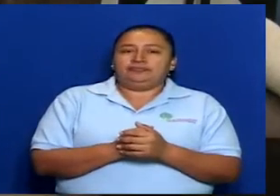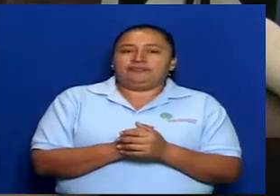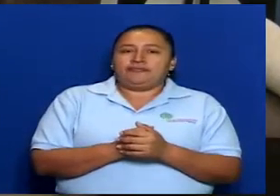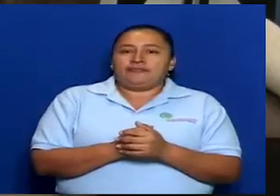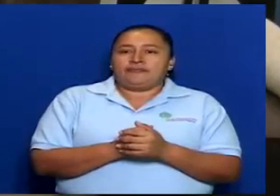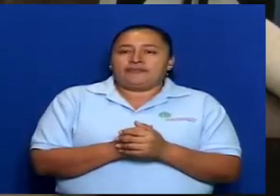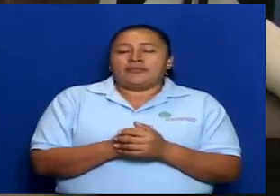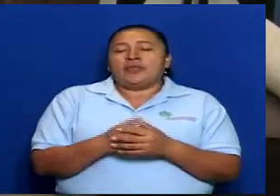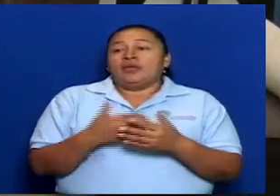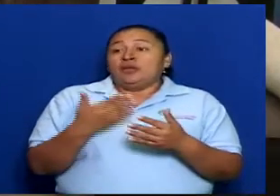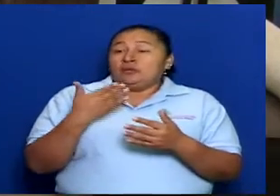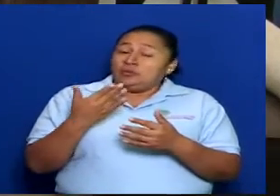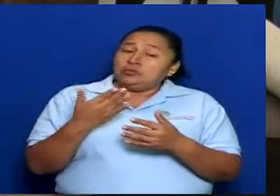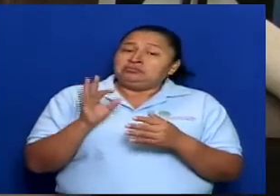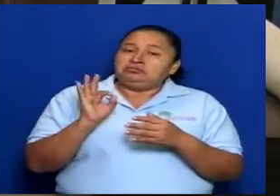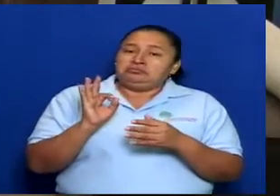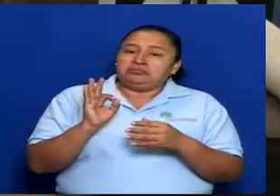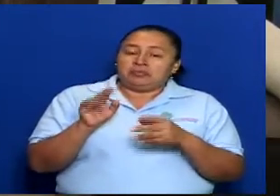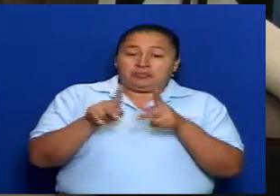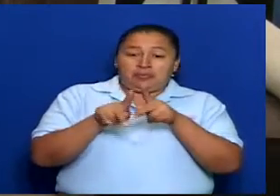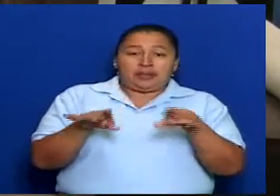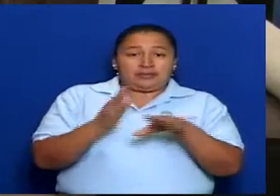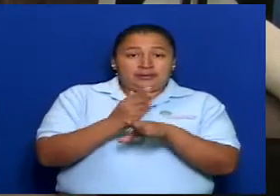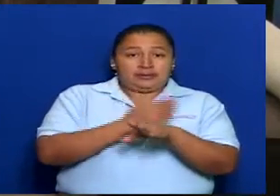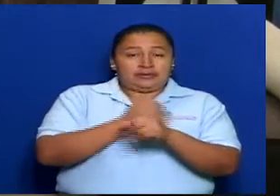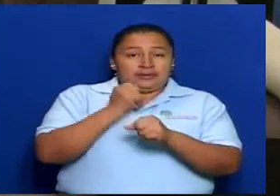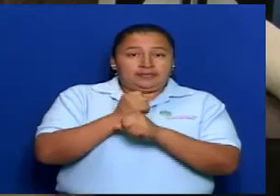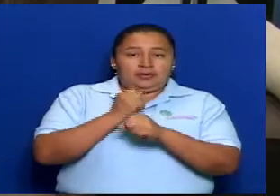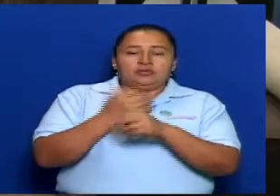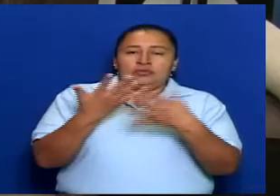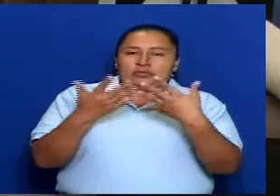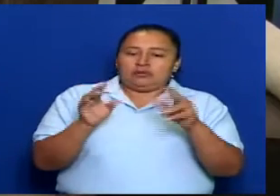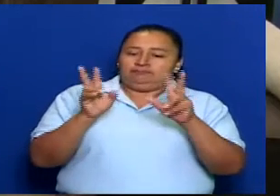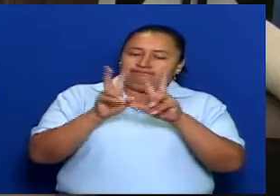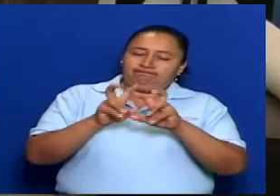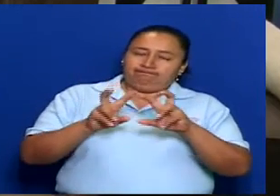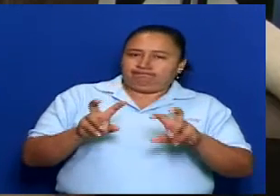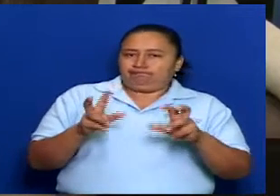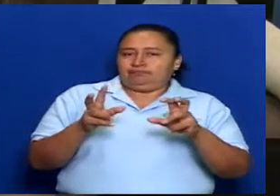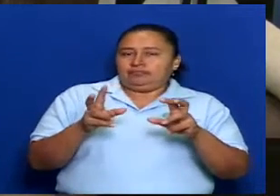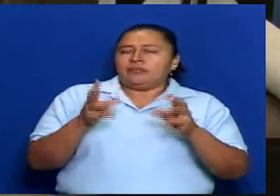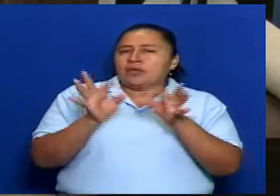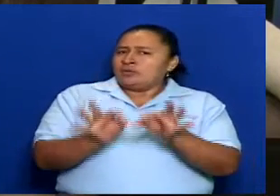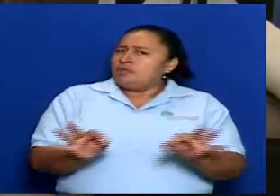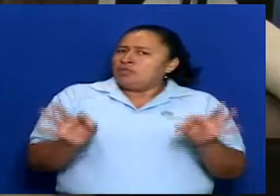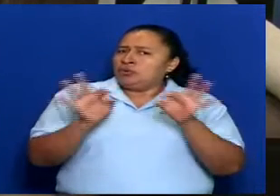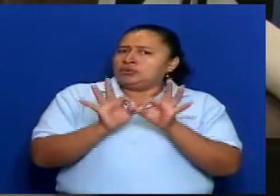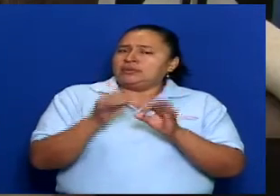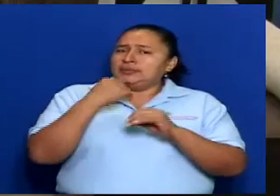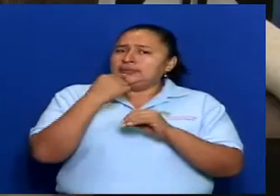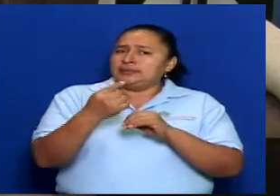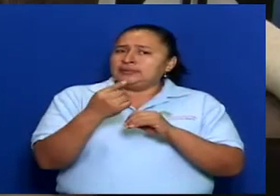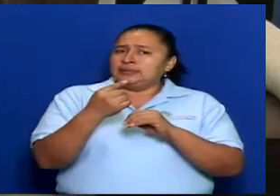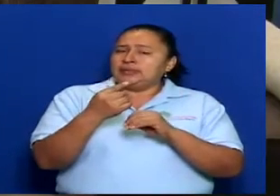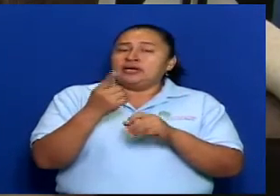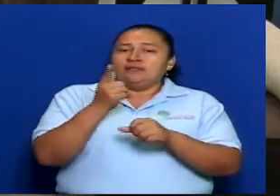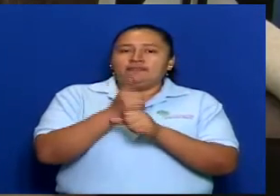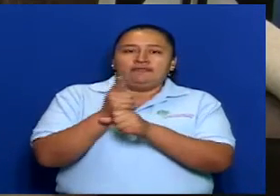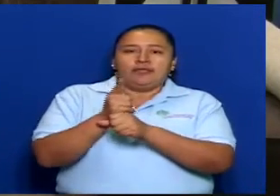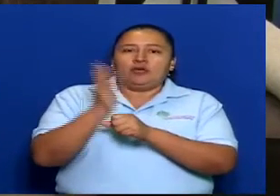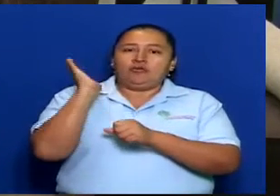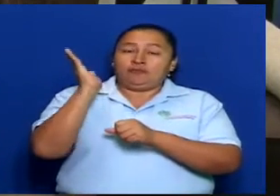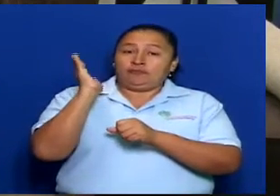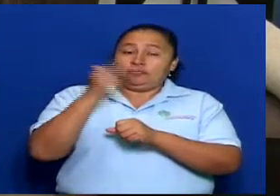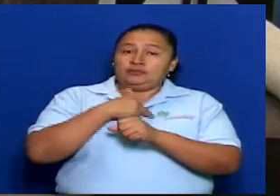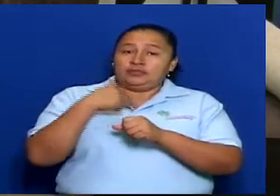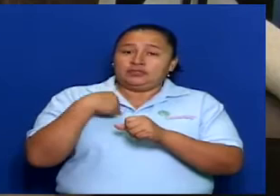Fue a través del plan que ya ha aprobado, evaluado. Muy importante fue la videoconferencia que se tuvieron